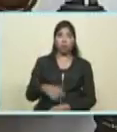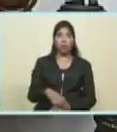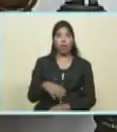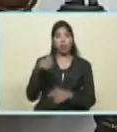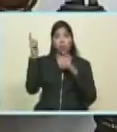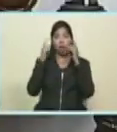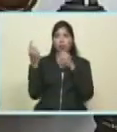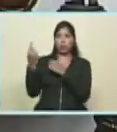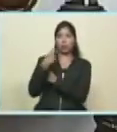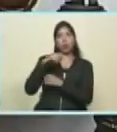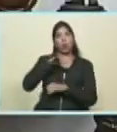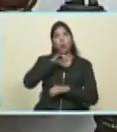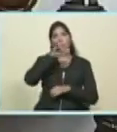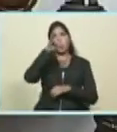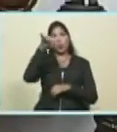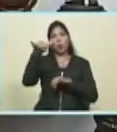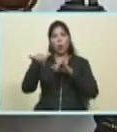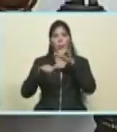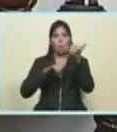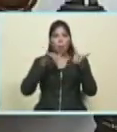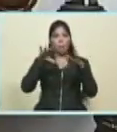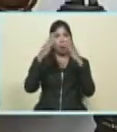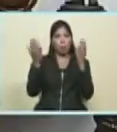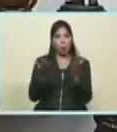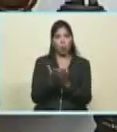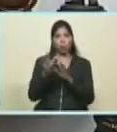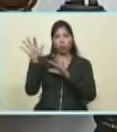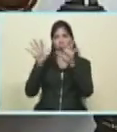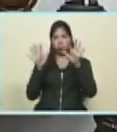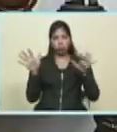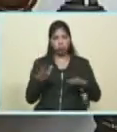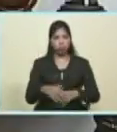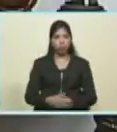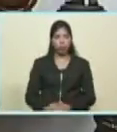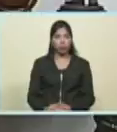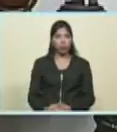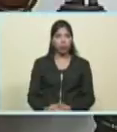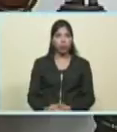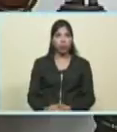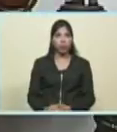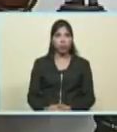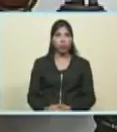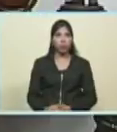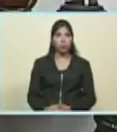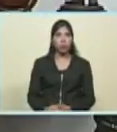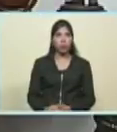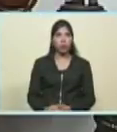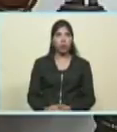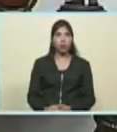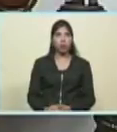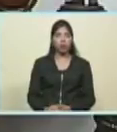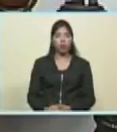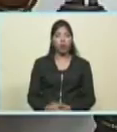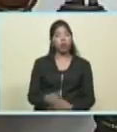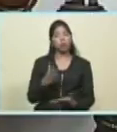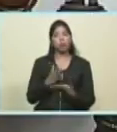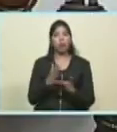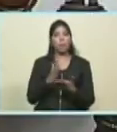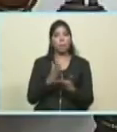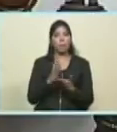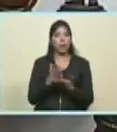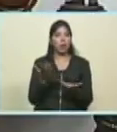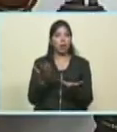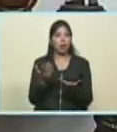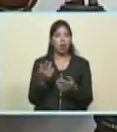mundo a llevar la política soberana, la diplomacia bolivariana. Siempre me gustaba sacar